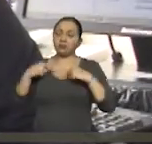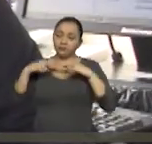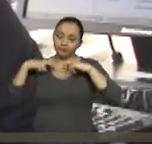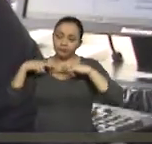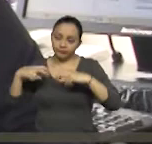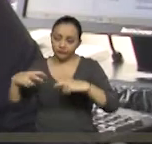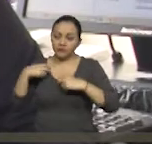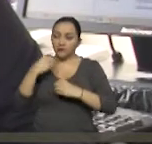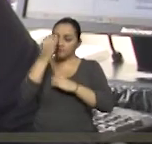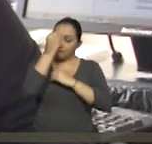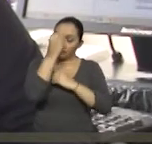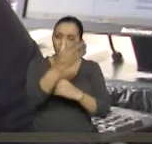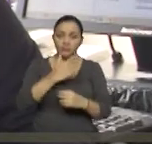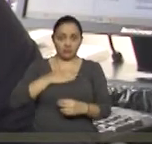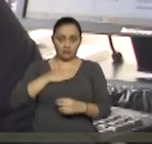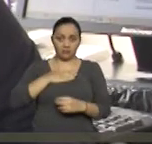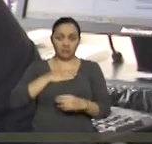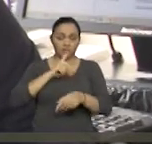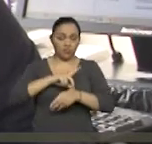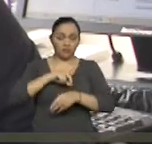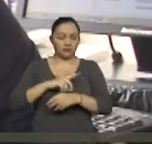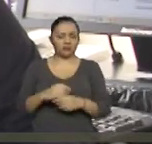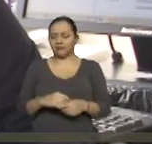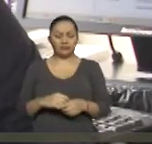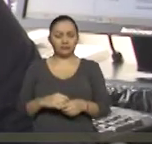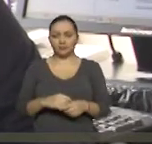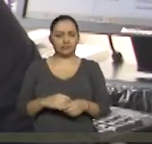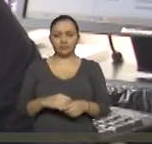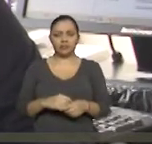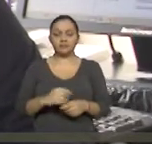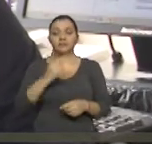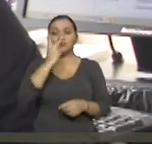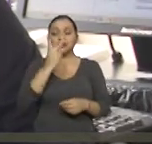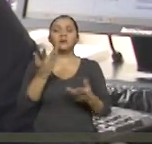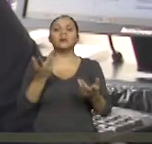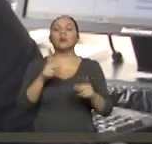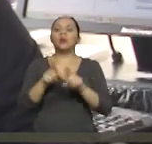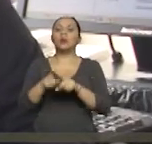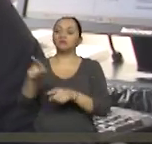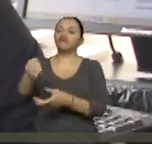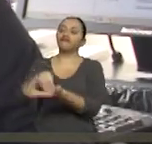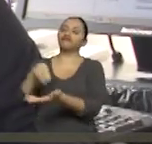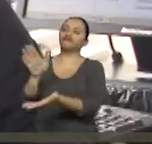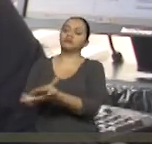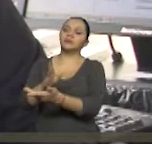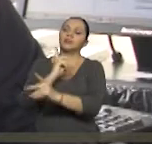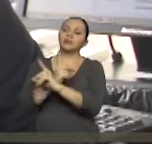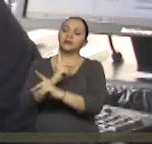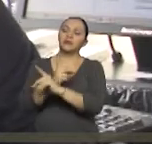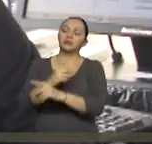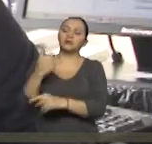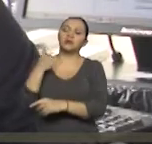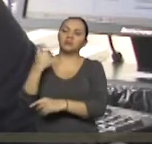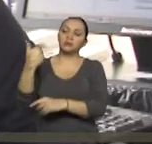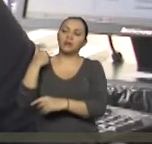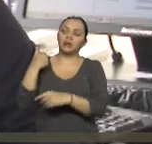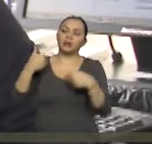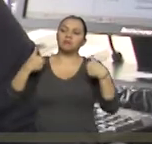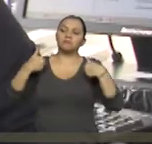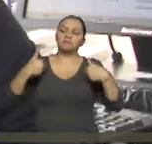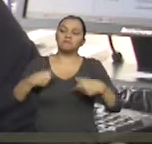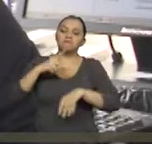informes, no determina qué condición médica tiene una persona.